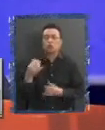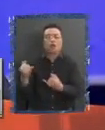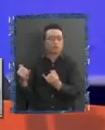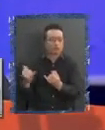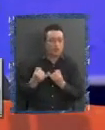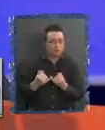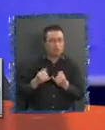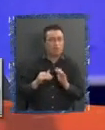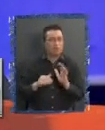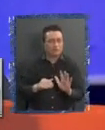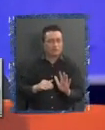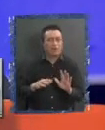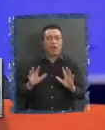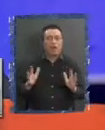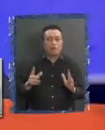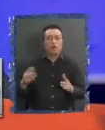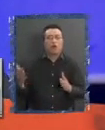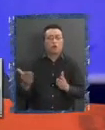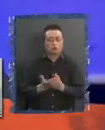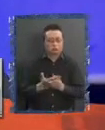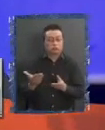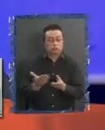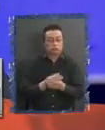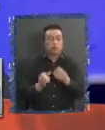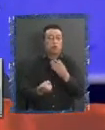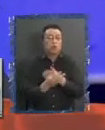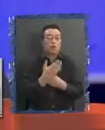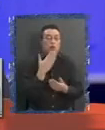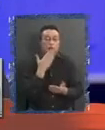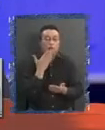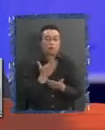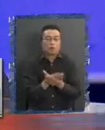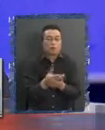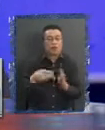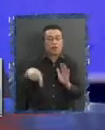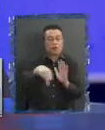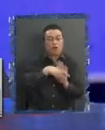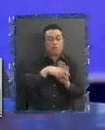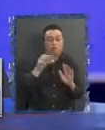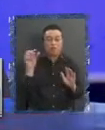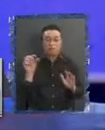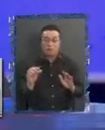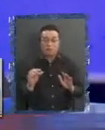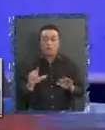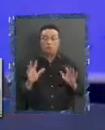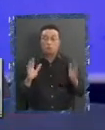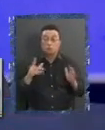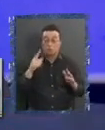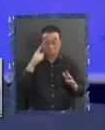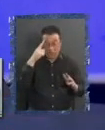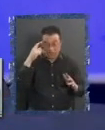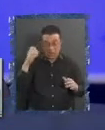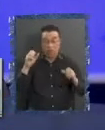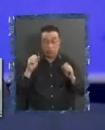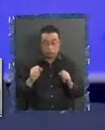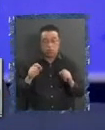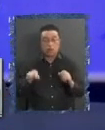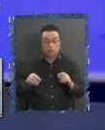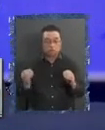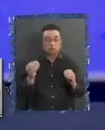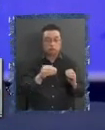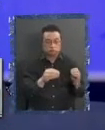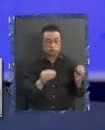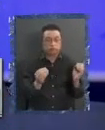probablemente van a venir nuevas propuestas de normas transitorias y creo que van a ser abordadas las cuestiones relativas